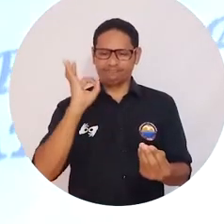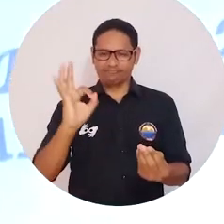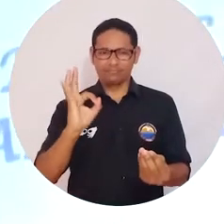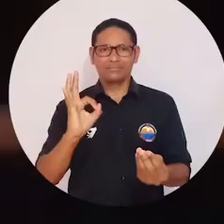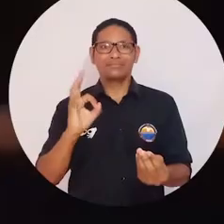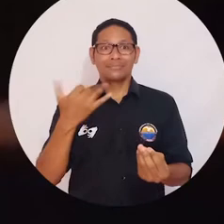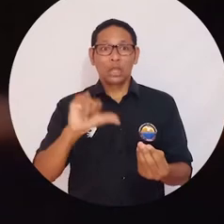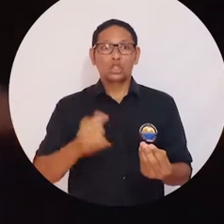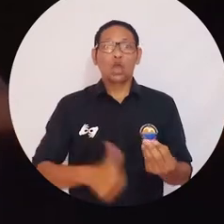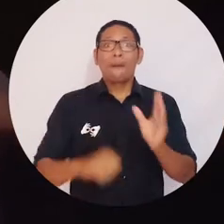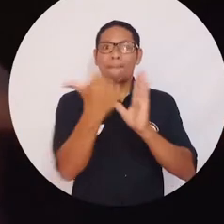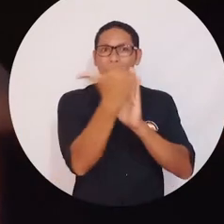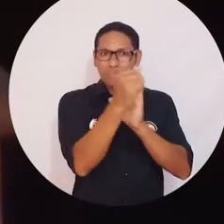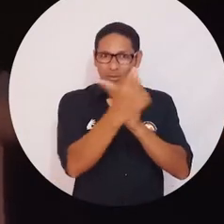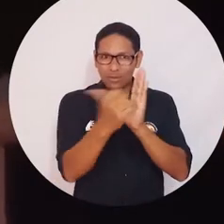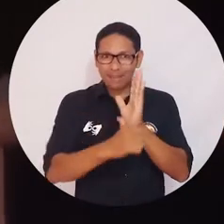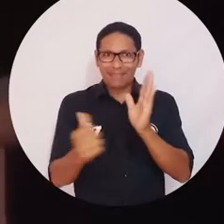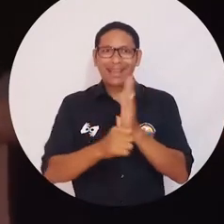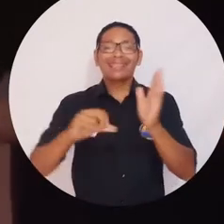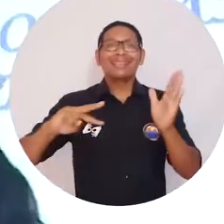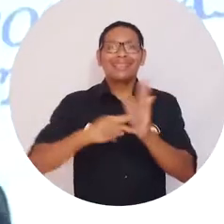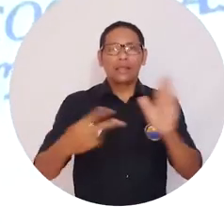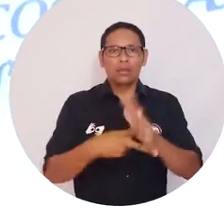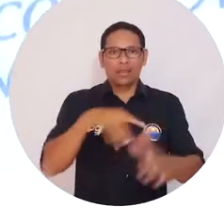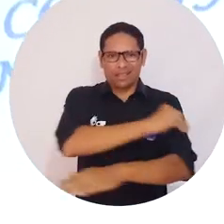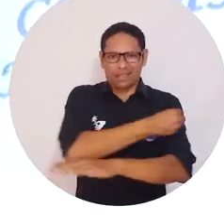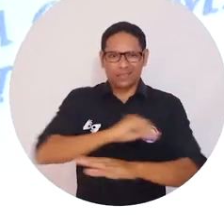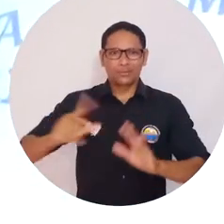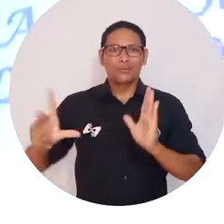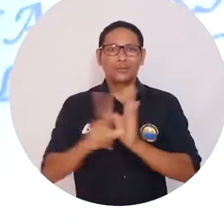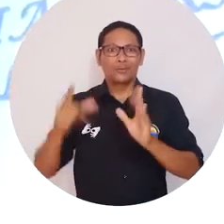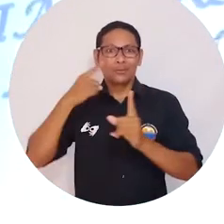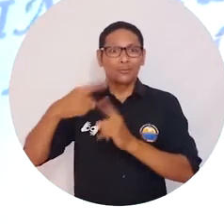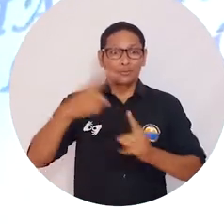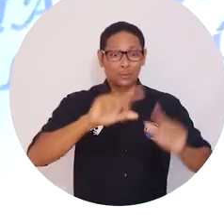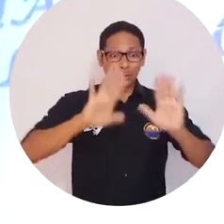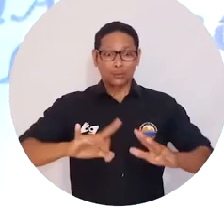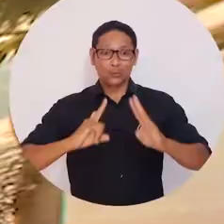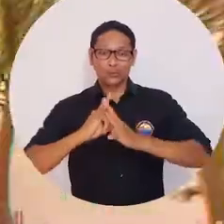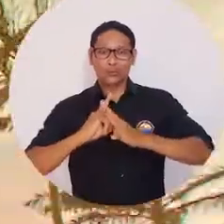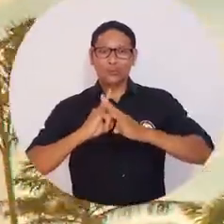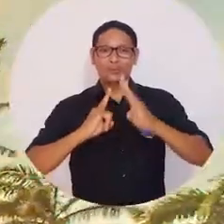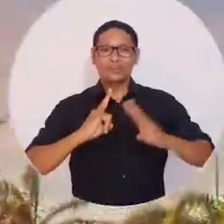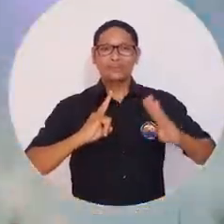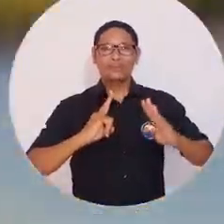el aniversario de creación del Programa de Tecnología en Gestión Hotelera y Turística de la Universidad del Magdalena.